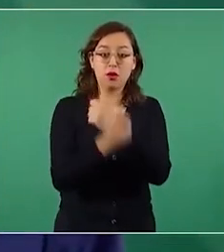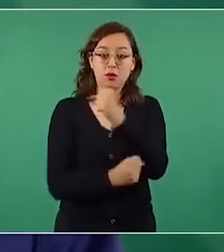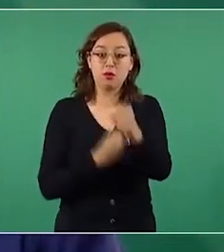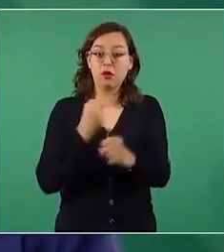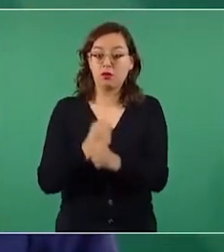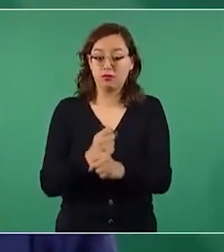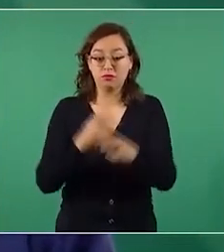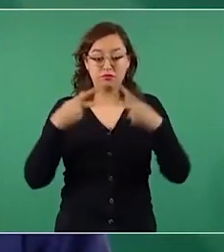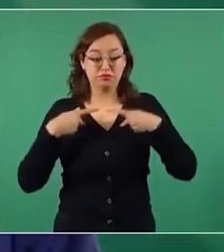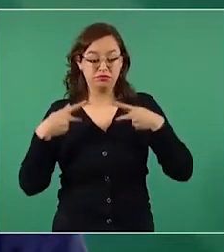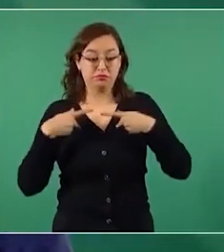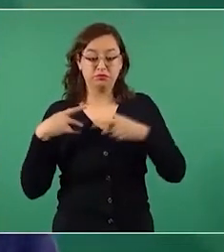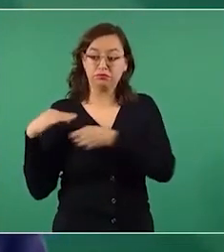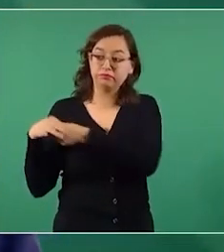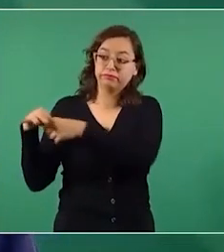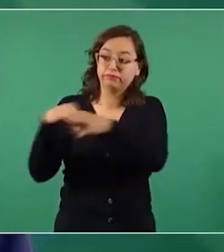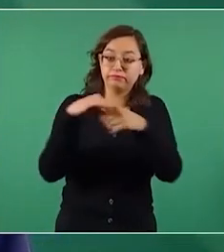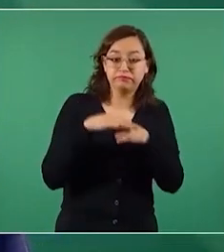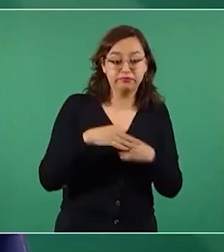es el mundo al revés